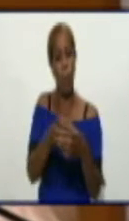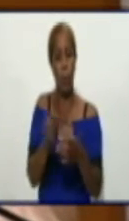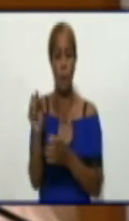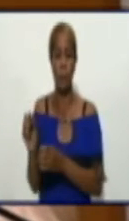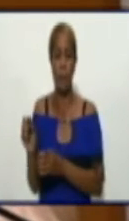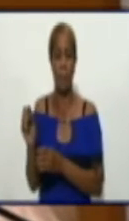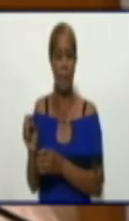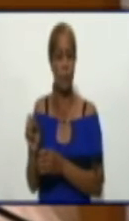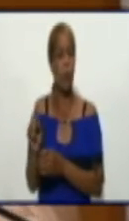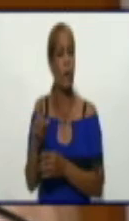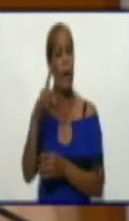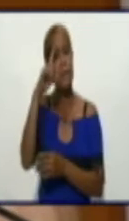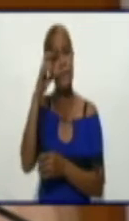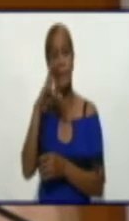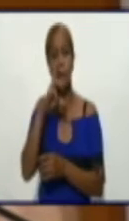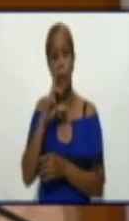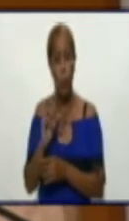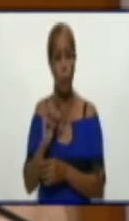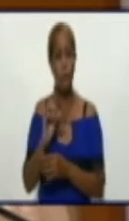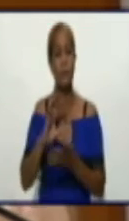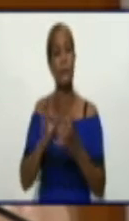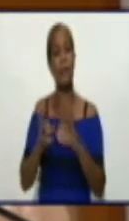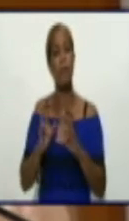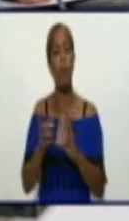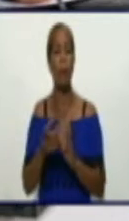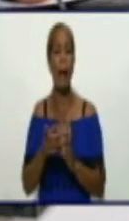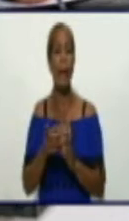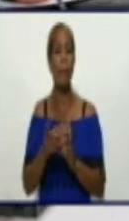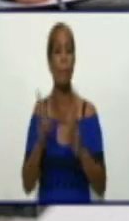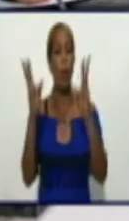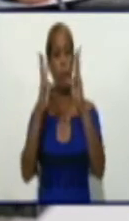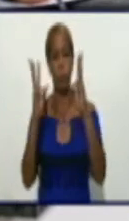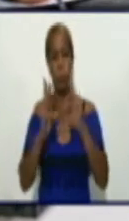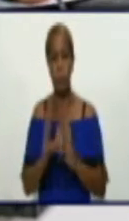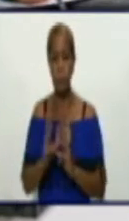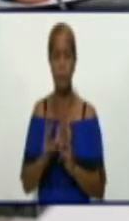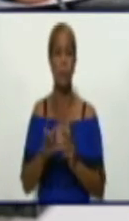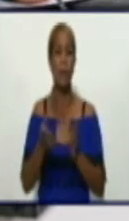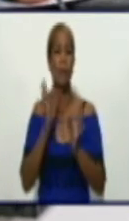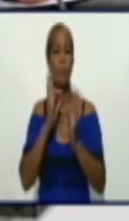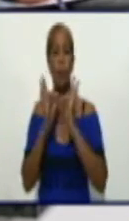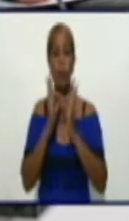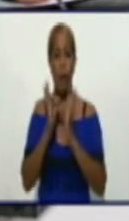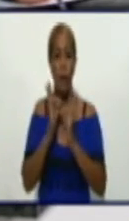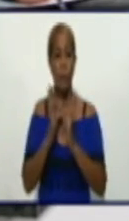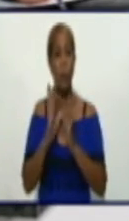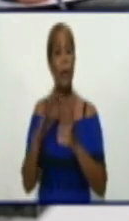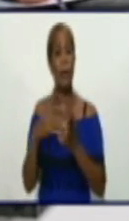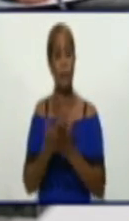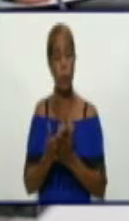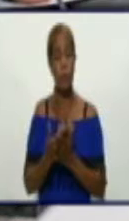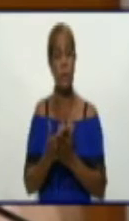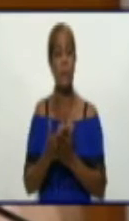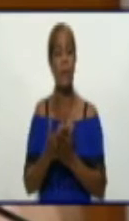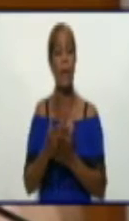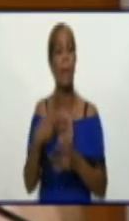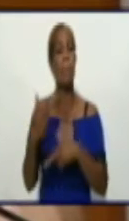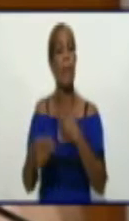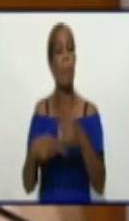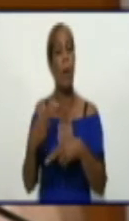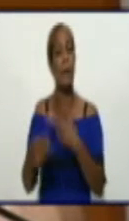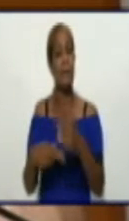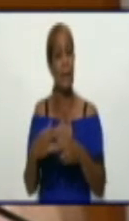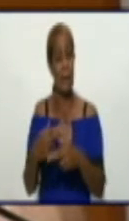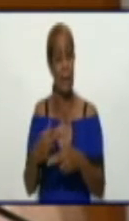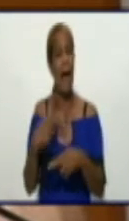virtual. Y va a estar pasando en los 13 territorios de la provincia de Gran. Bueno, vamos a hacer una exposición de manera virtual